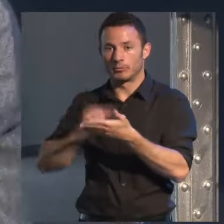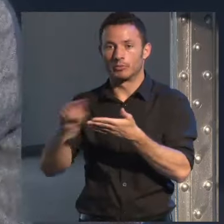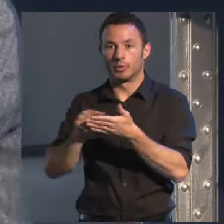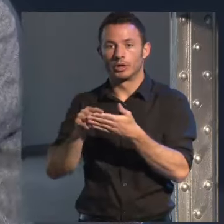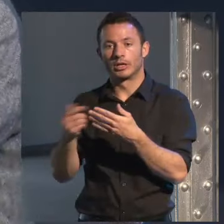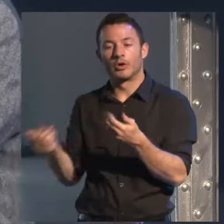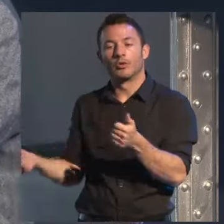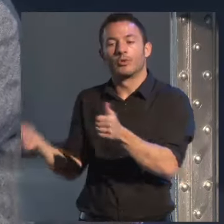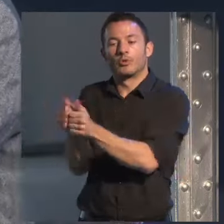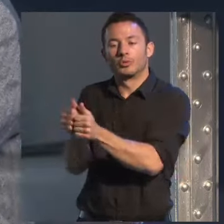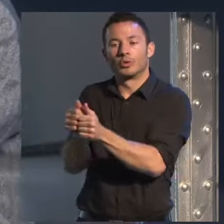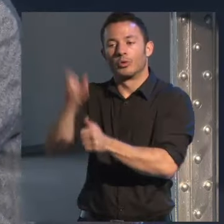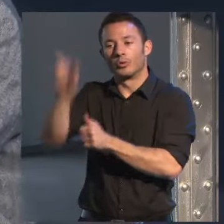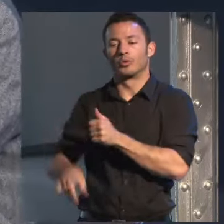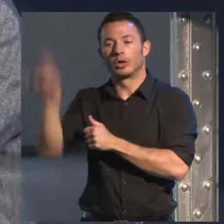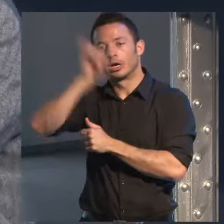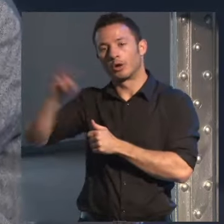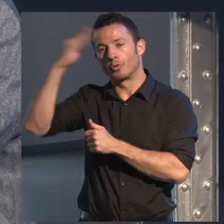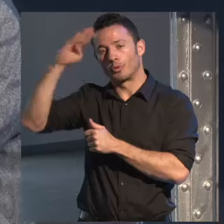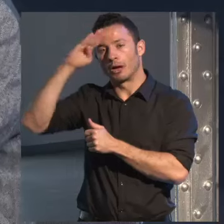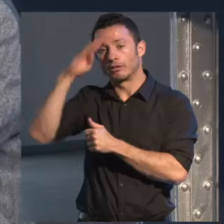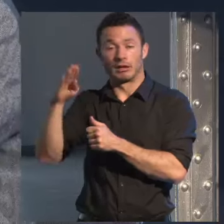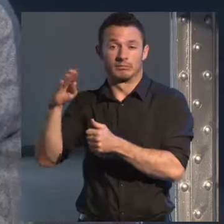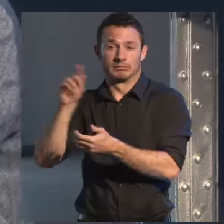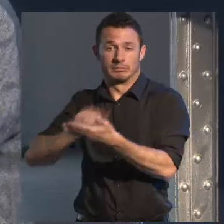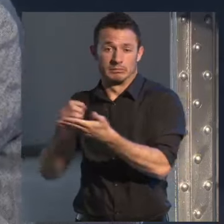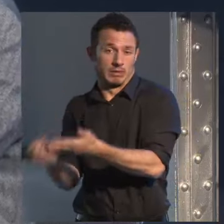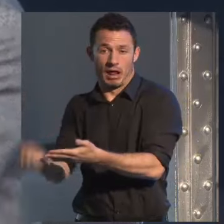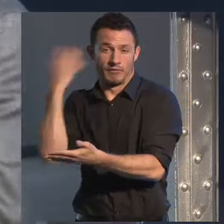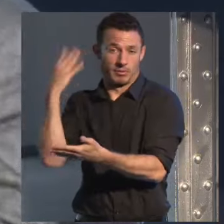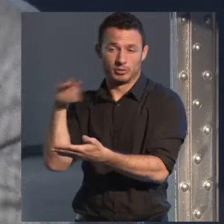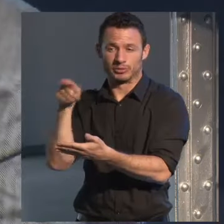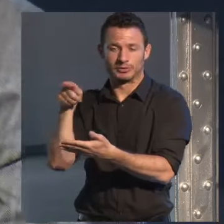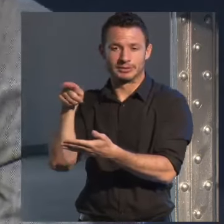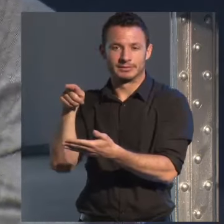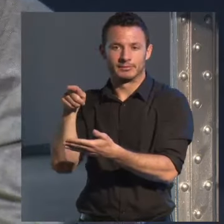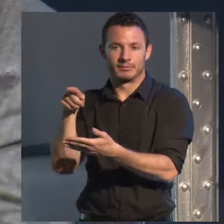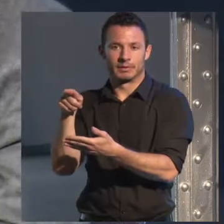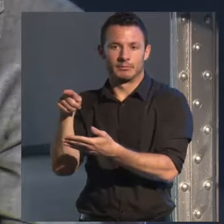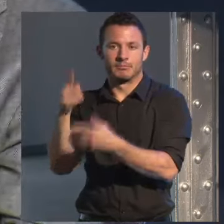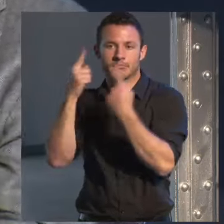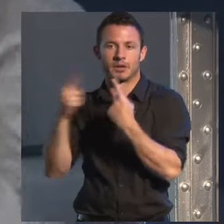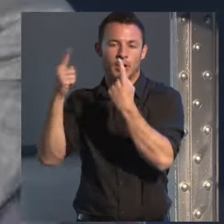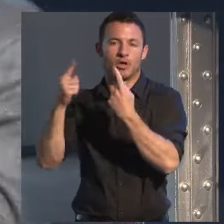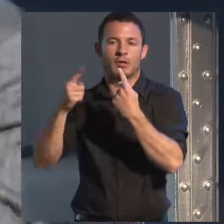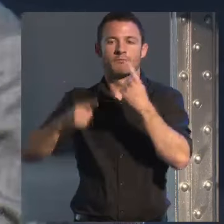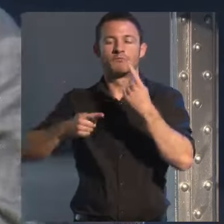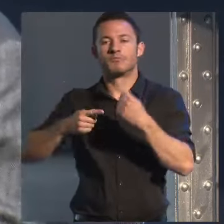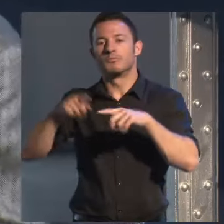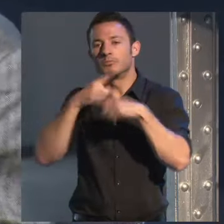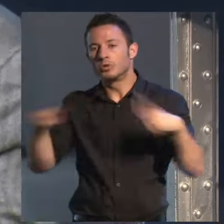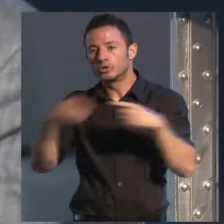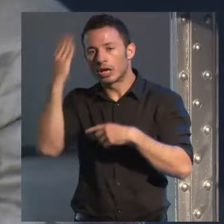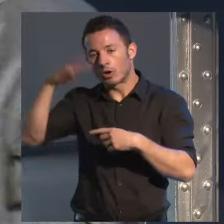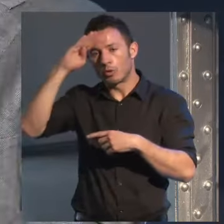analfabeto que fue el hombre que introdujo la música cubana en el jazz norteamericano la percusión cubana y cambió